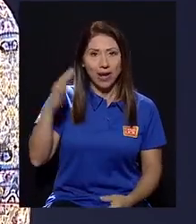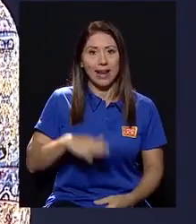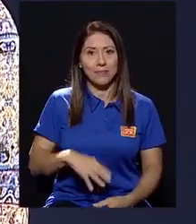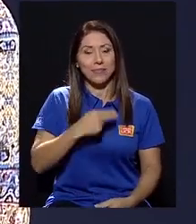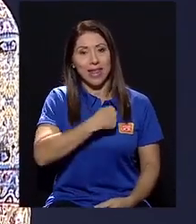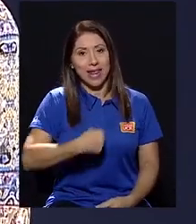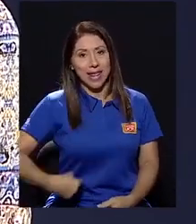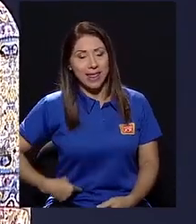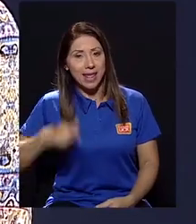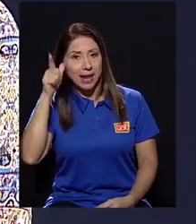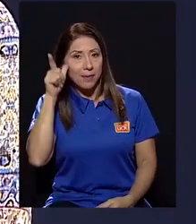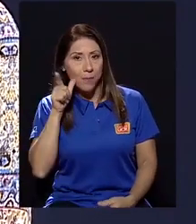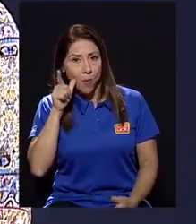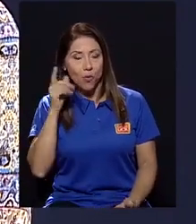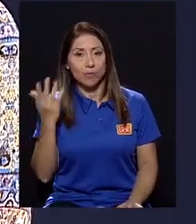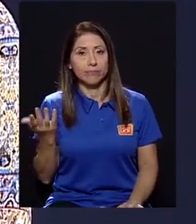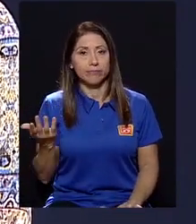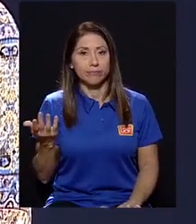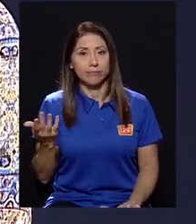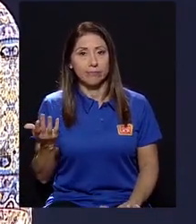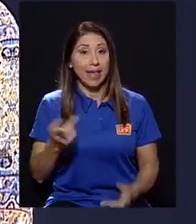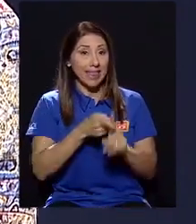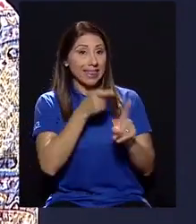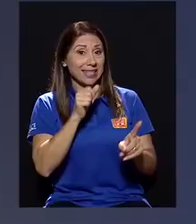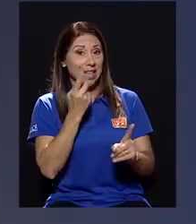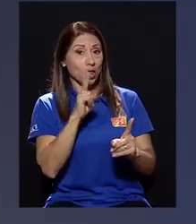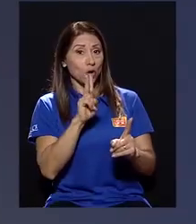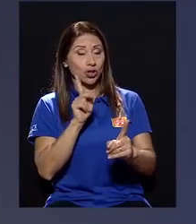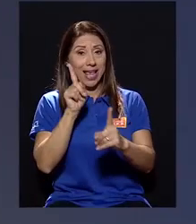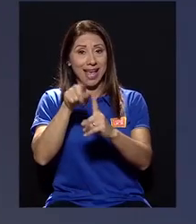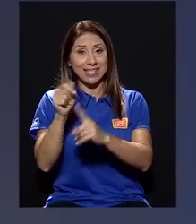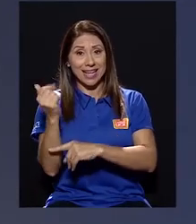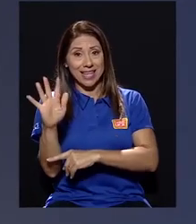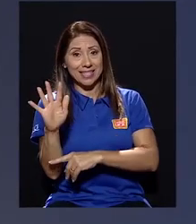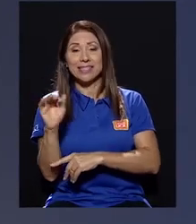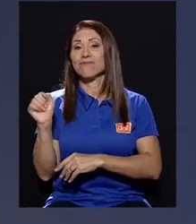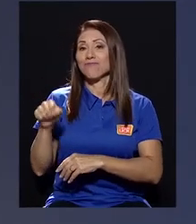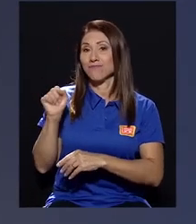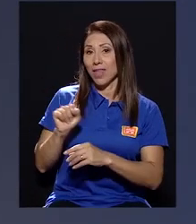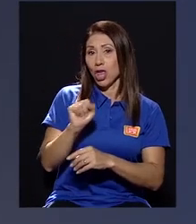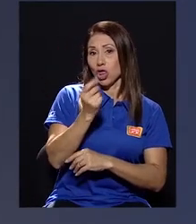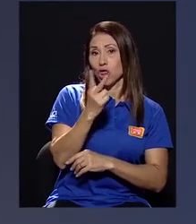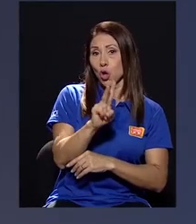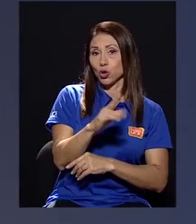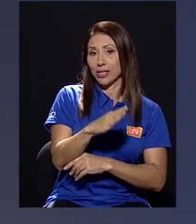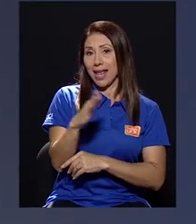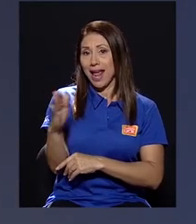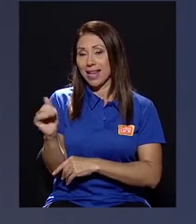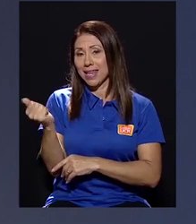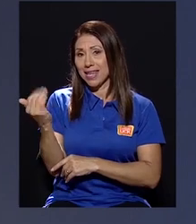en Heredia, Limón. Vamos a estar del 12 al 15. Del 12 al 15.